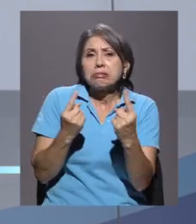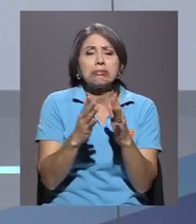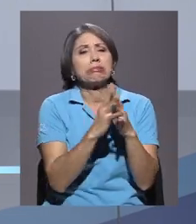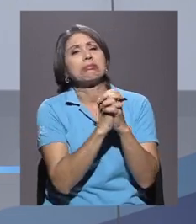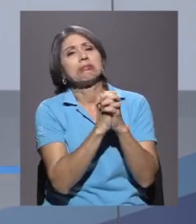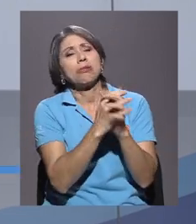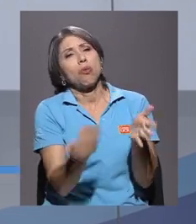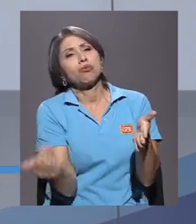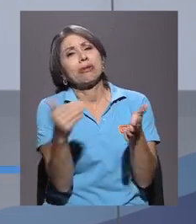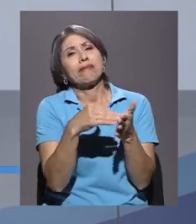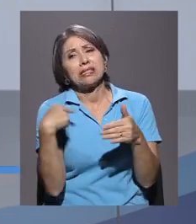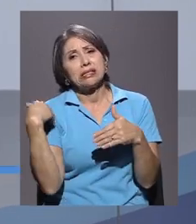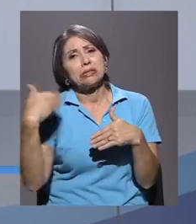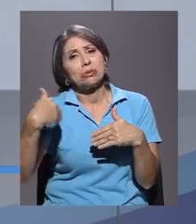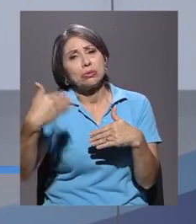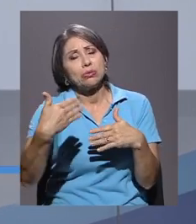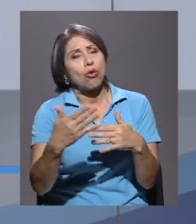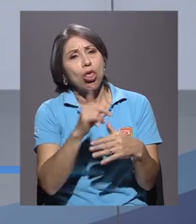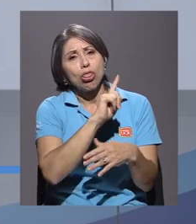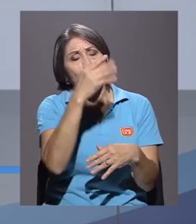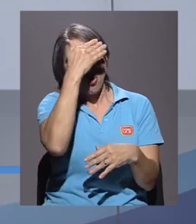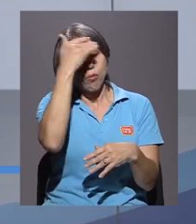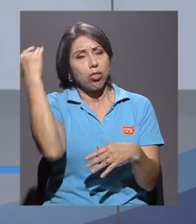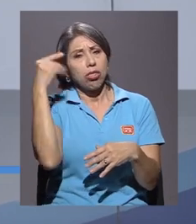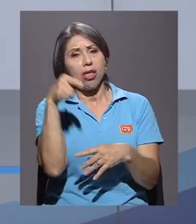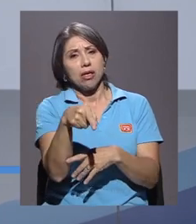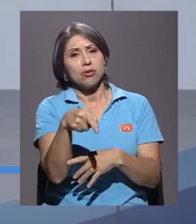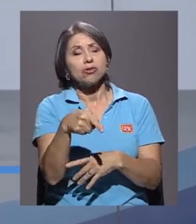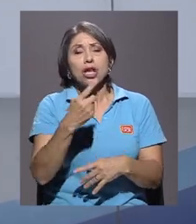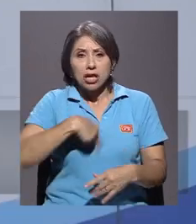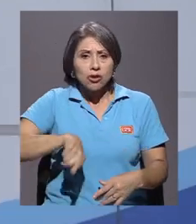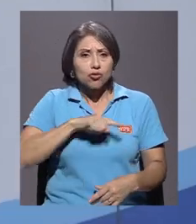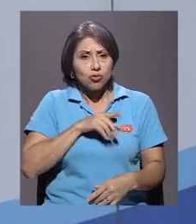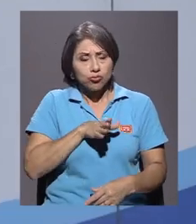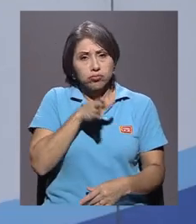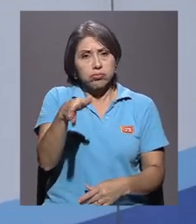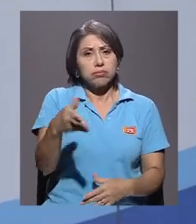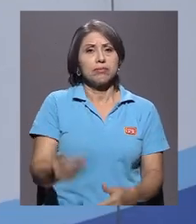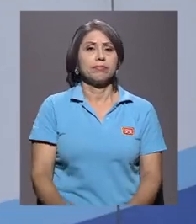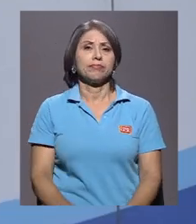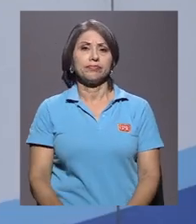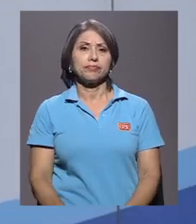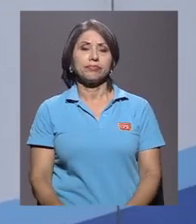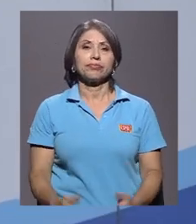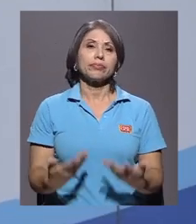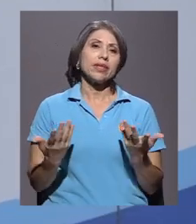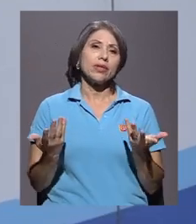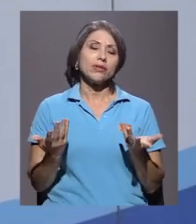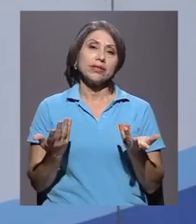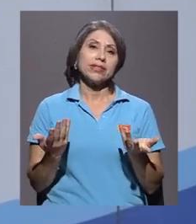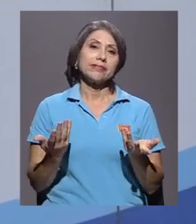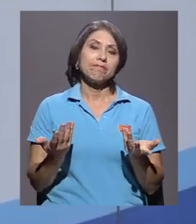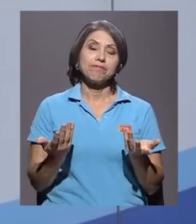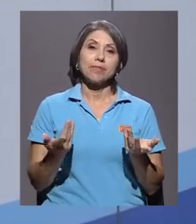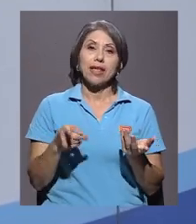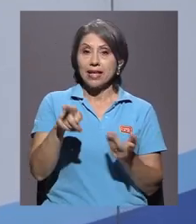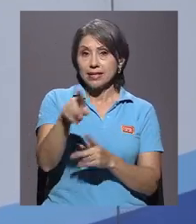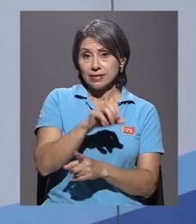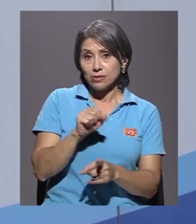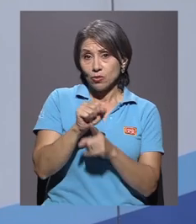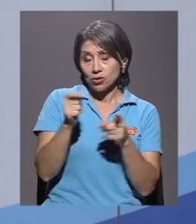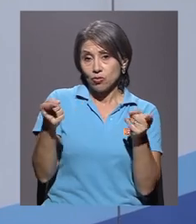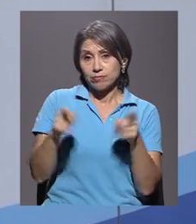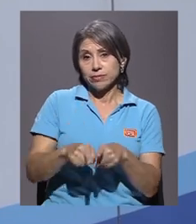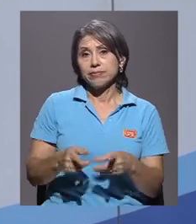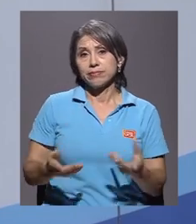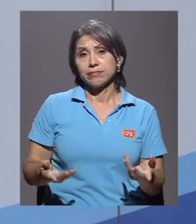volvamos, que no nos olvidemos de ellos, que lleguemos ahí. Entonces, dentro de la escena, además de